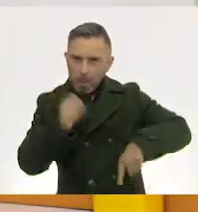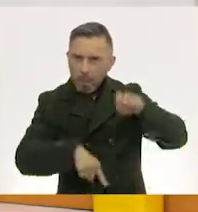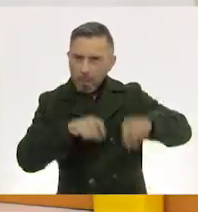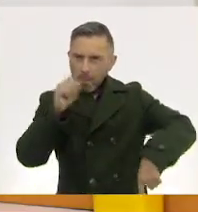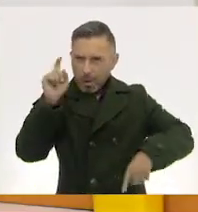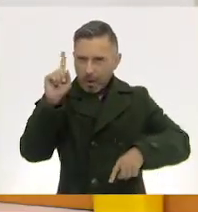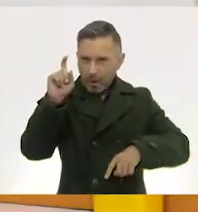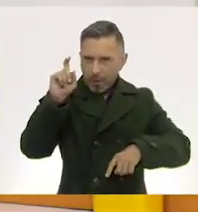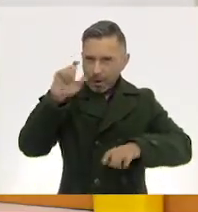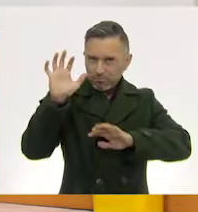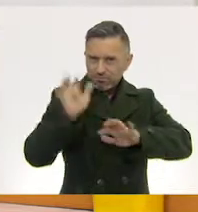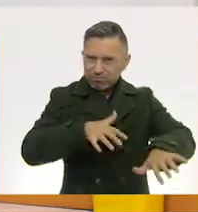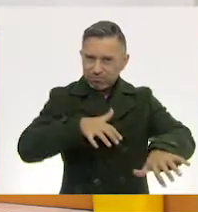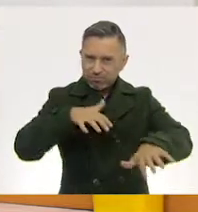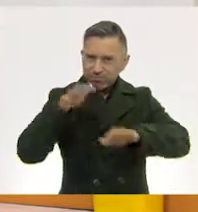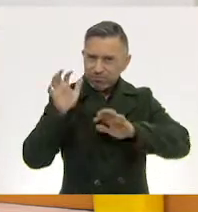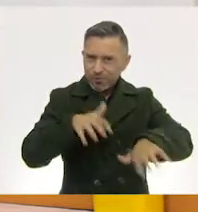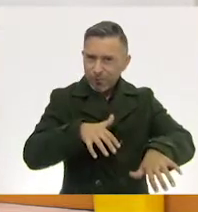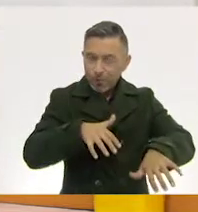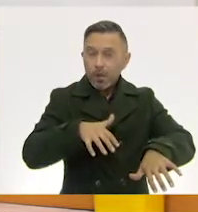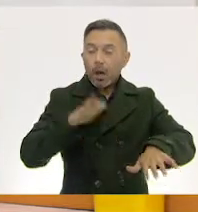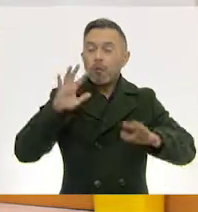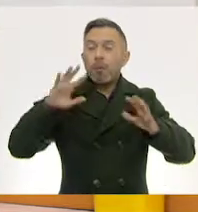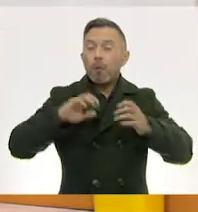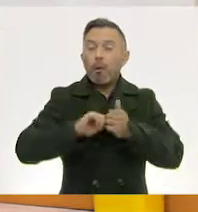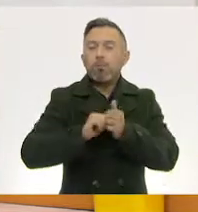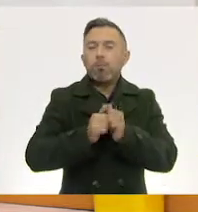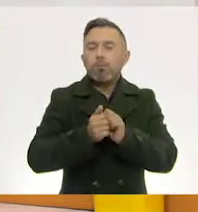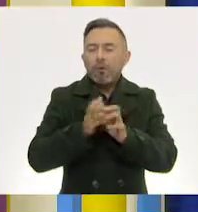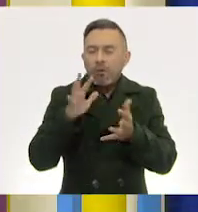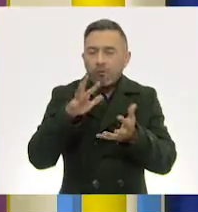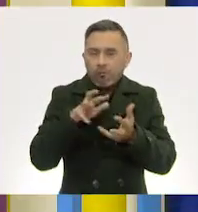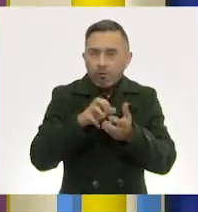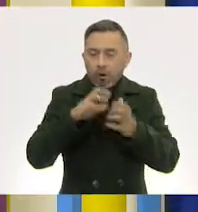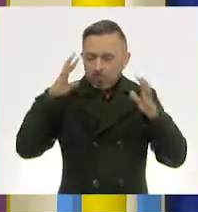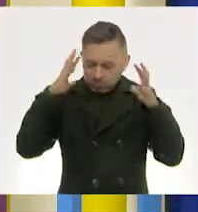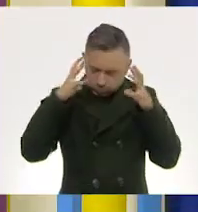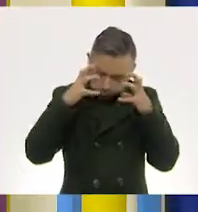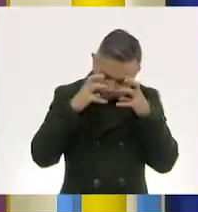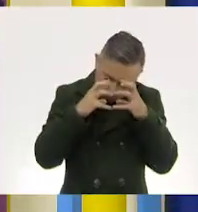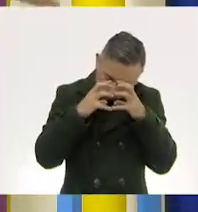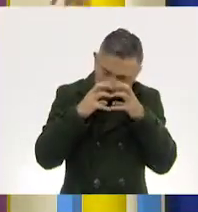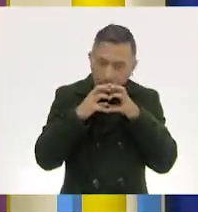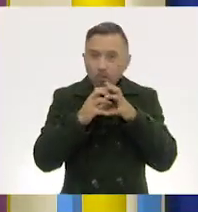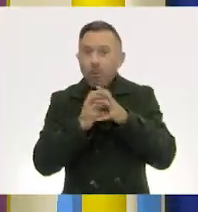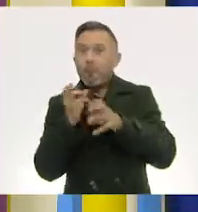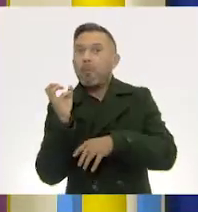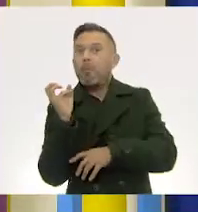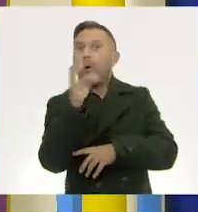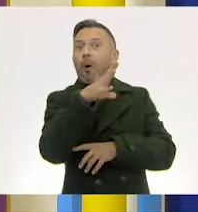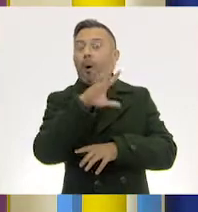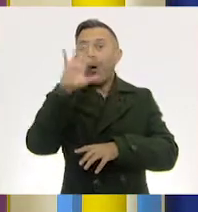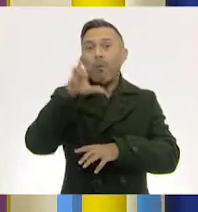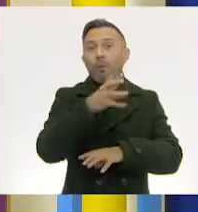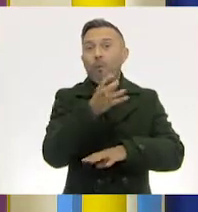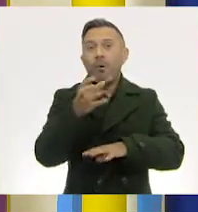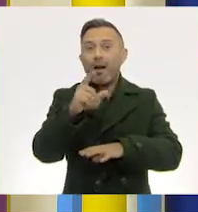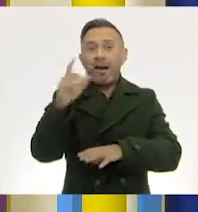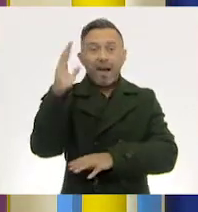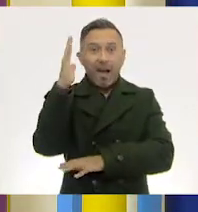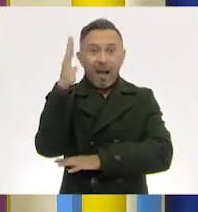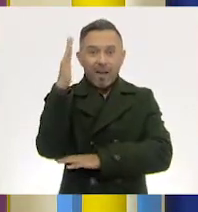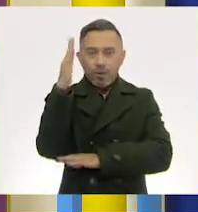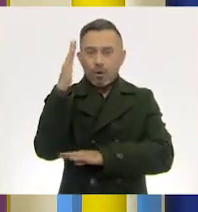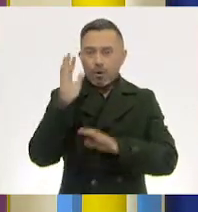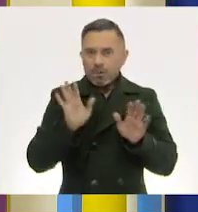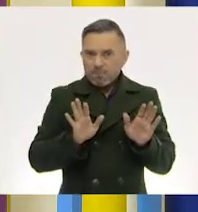Y también cuando se hizo este bolita. Ah, sí, también. se la arrojaron al viento. El árbol también como era grande y